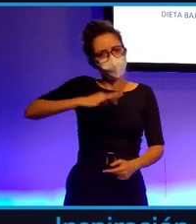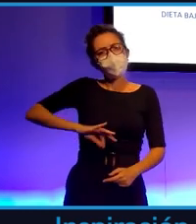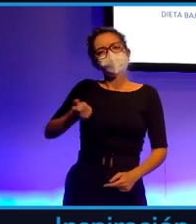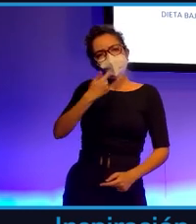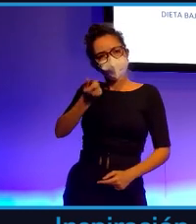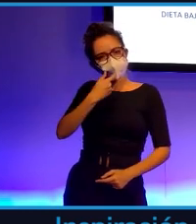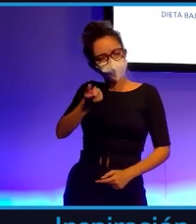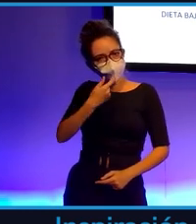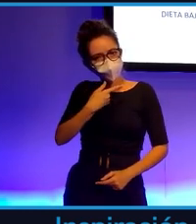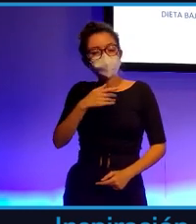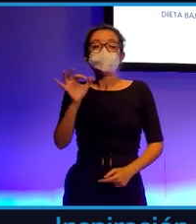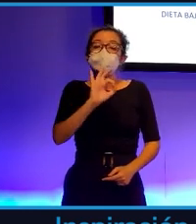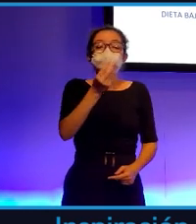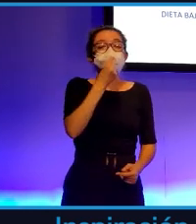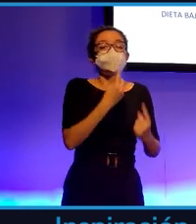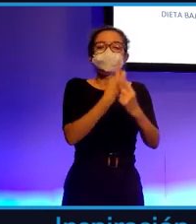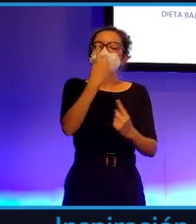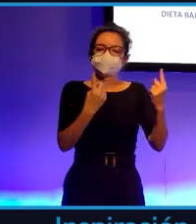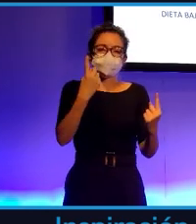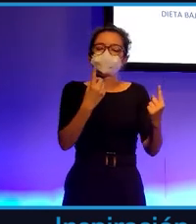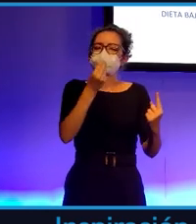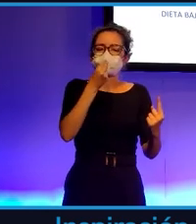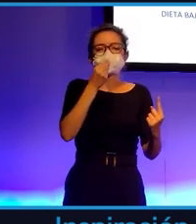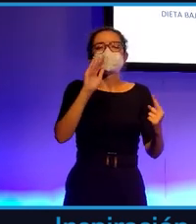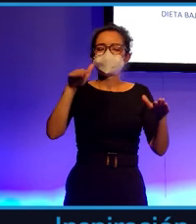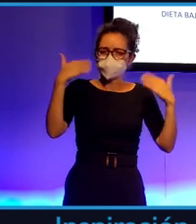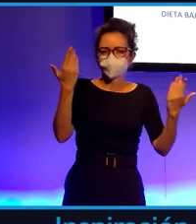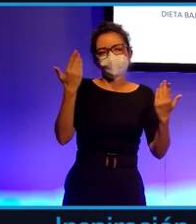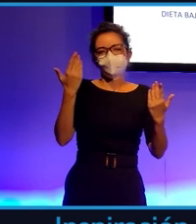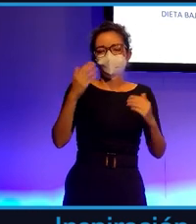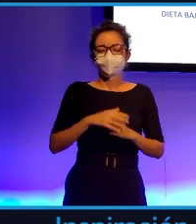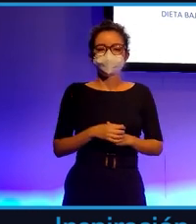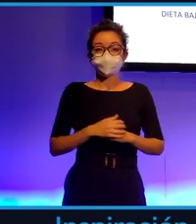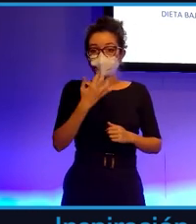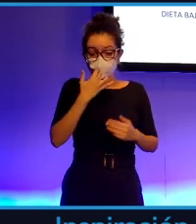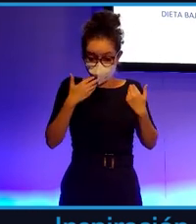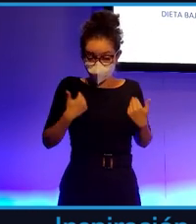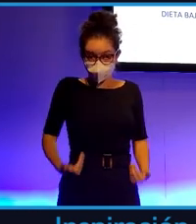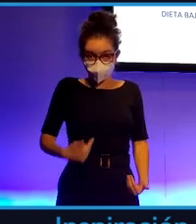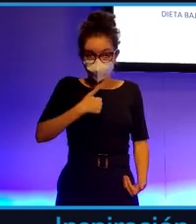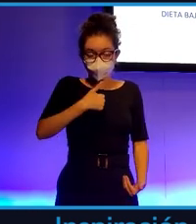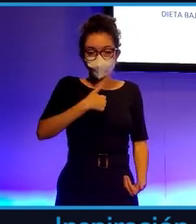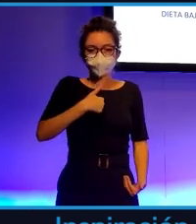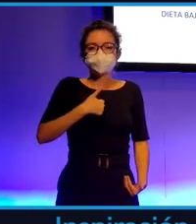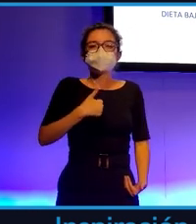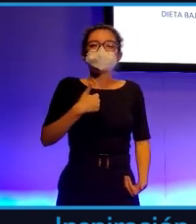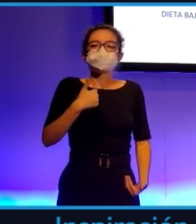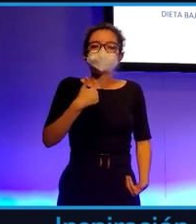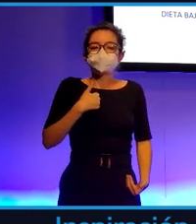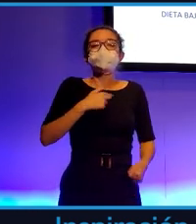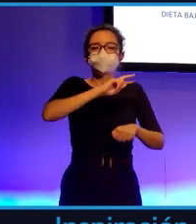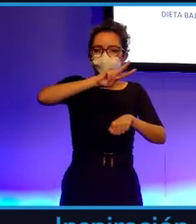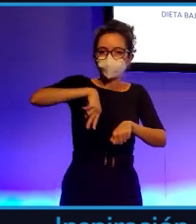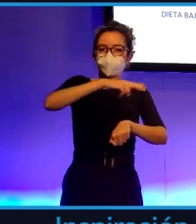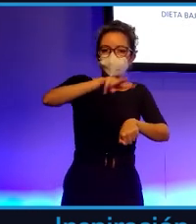incrementar la ingesta de ciertos alimentos con esa vitamina. O, por ejemplo, en mi caso, yo toda mi vida he tenido que comer cada dos horas.